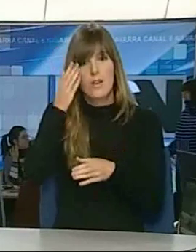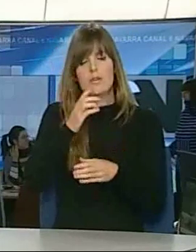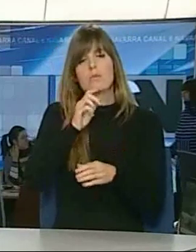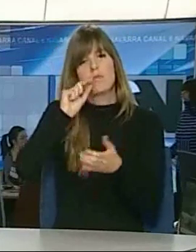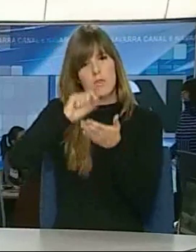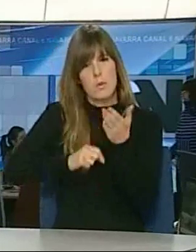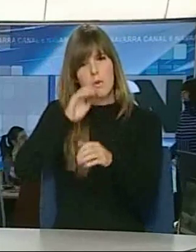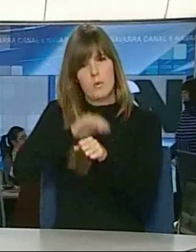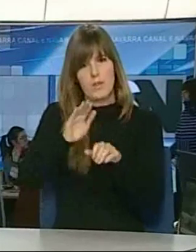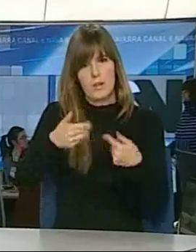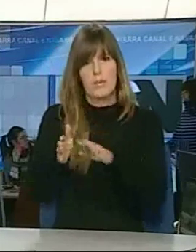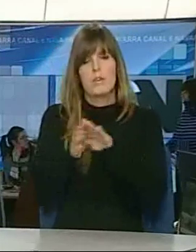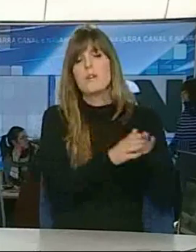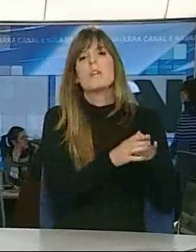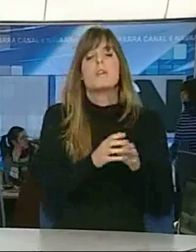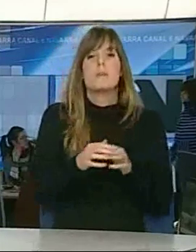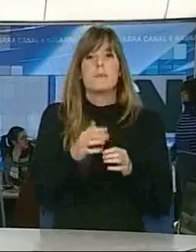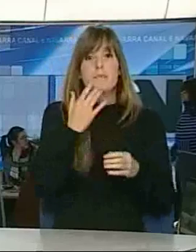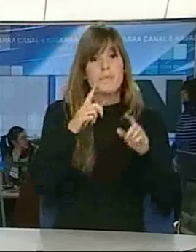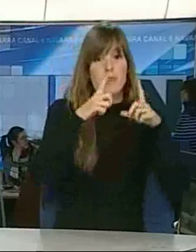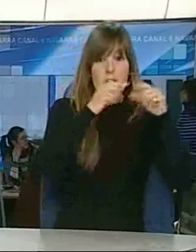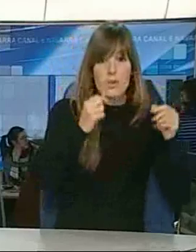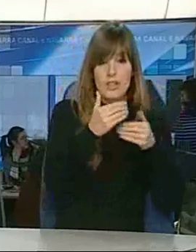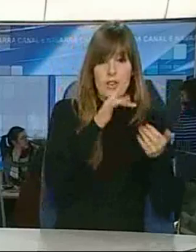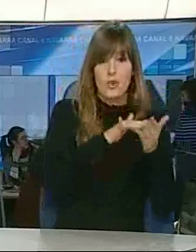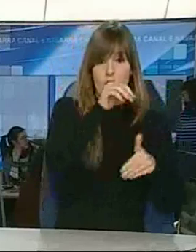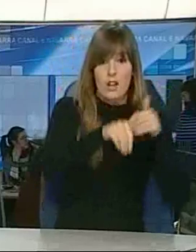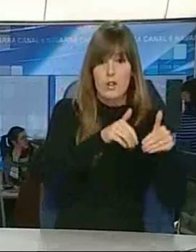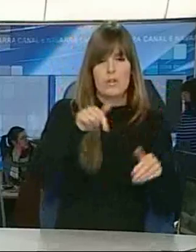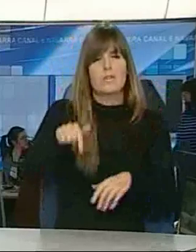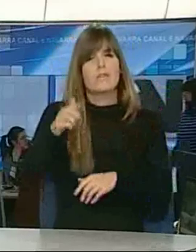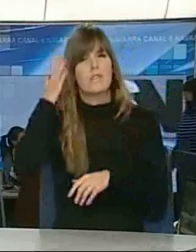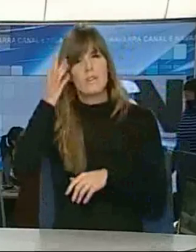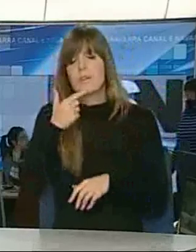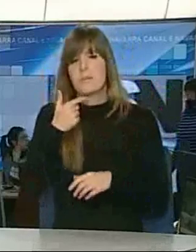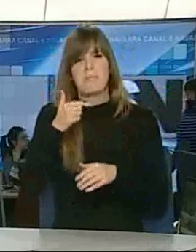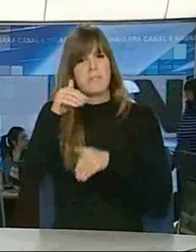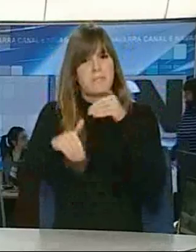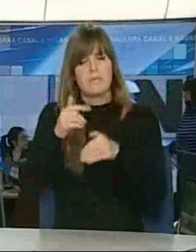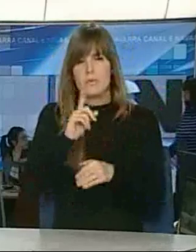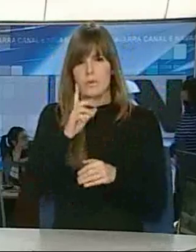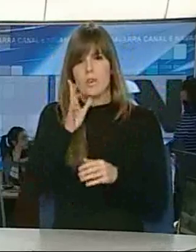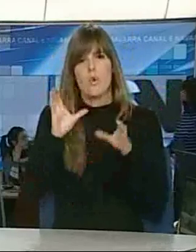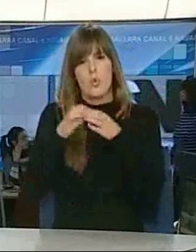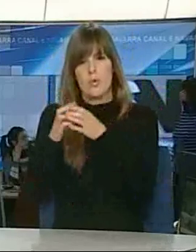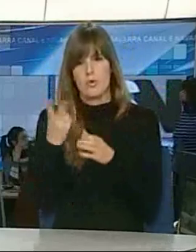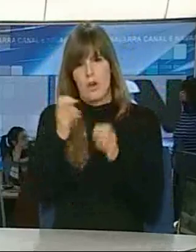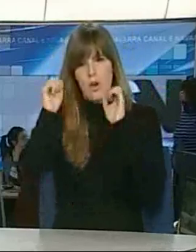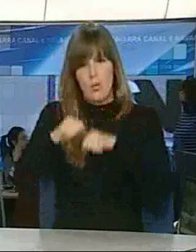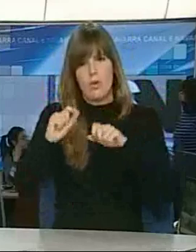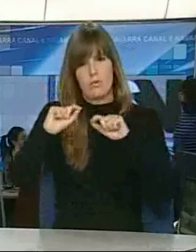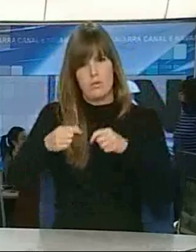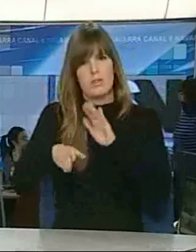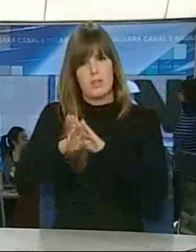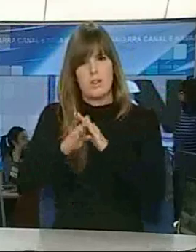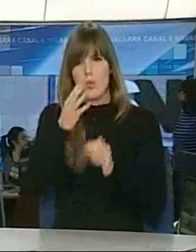Barcina descarta convocar elecciones tal y como ocurre en Asturias y asegura que la fórmula Navarra agotará la legislatura, a pesar del desgaste